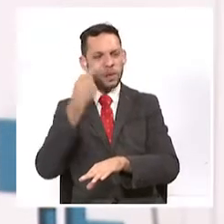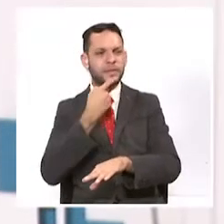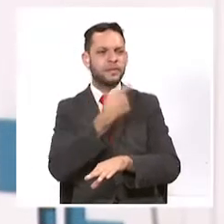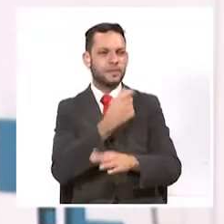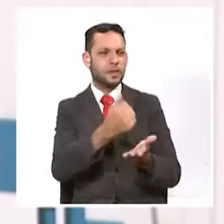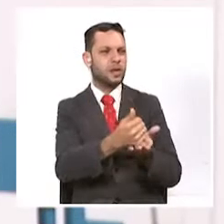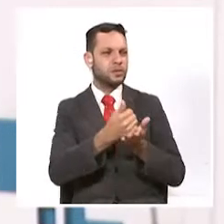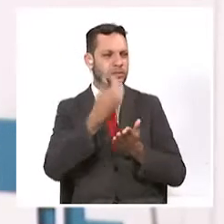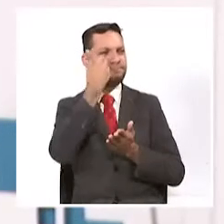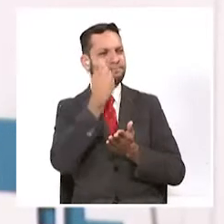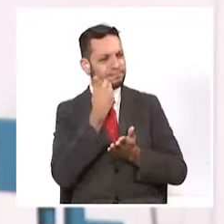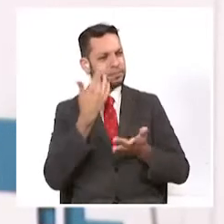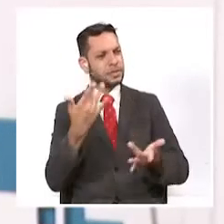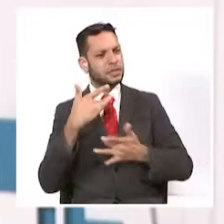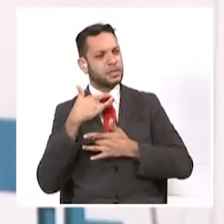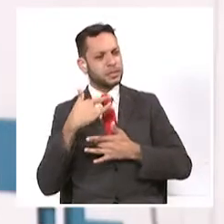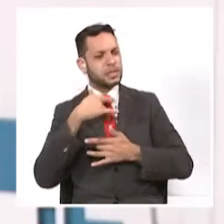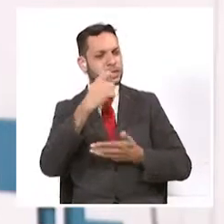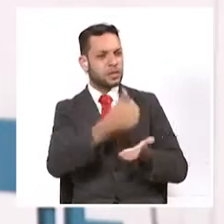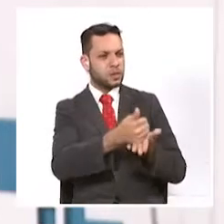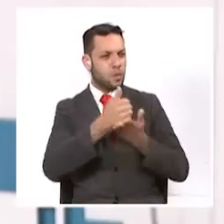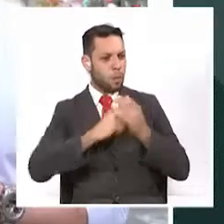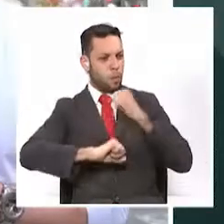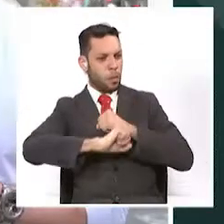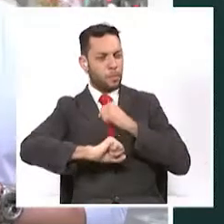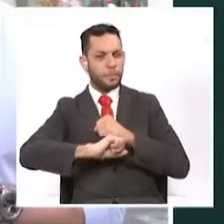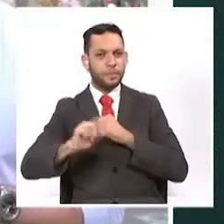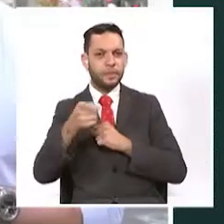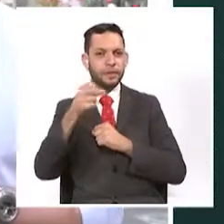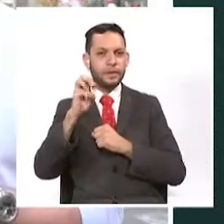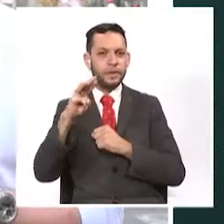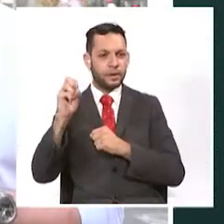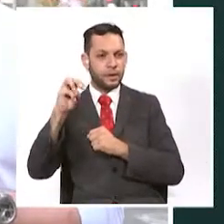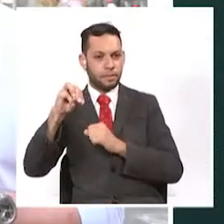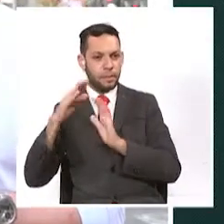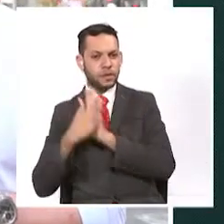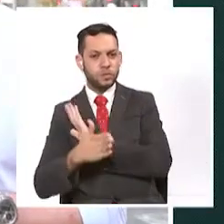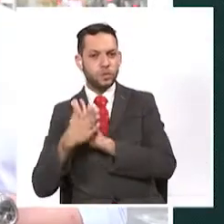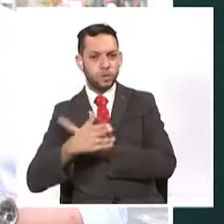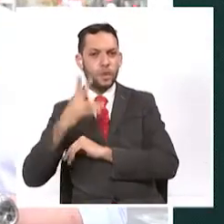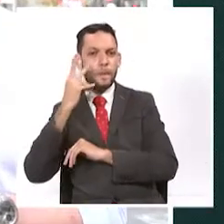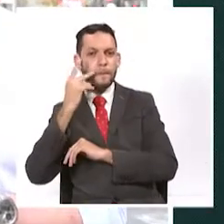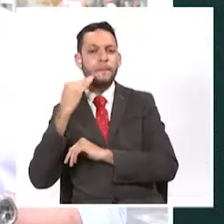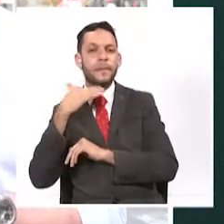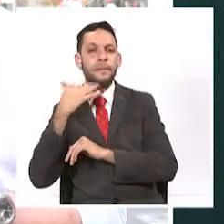sector de la economía. Germán Sastre, desde Armenia, nos cuenta en qué consiste. Germán, adelante.